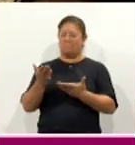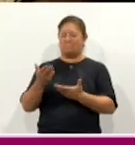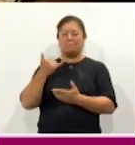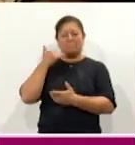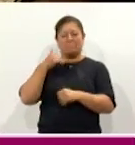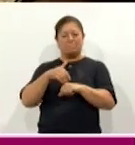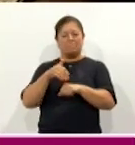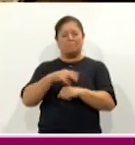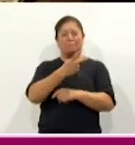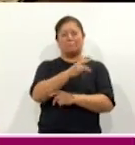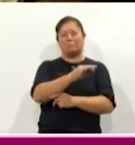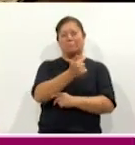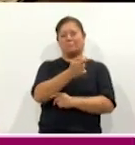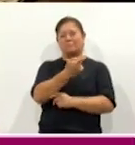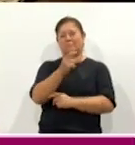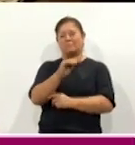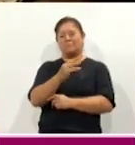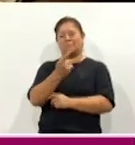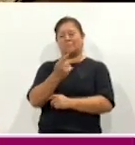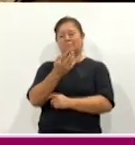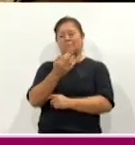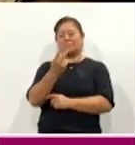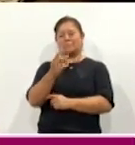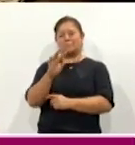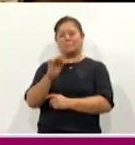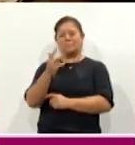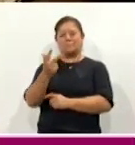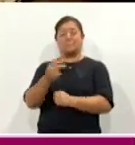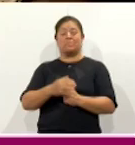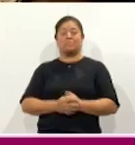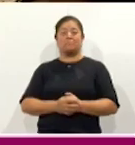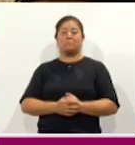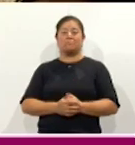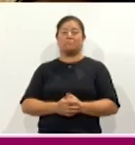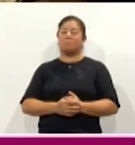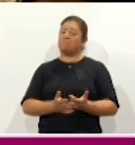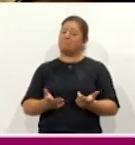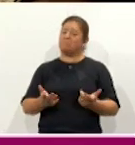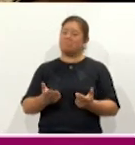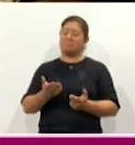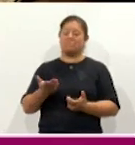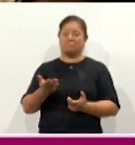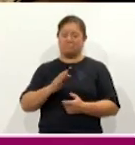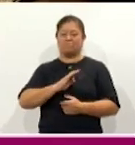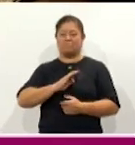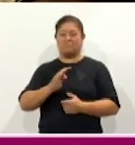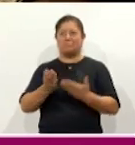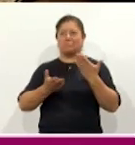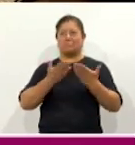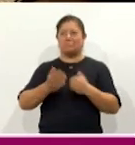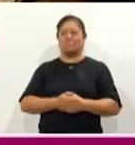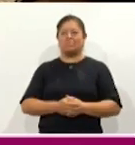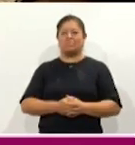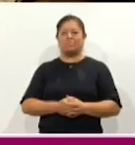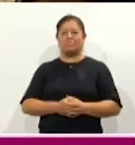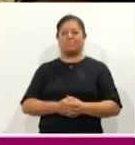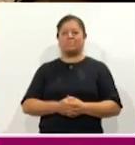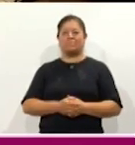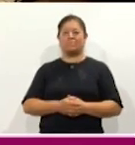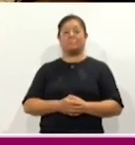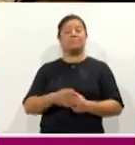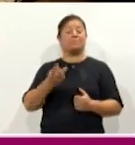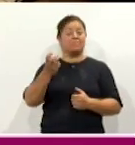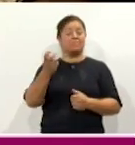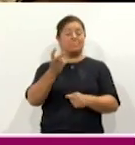el número es el 246-191-5248 y bueno, pues nunca es tarde para estudiar. Eso es. Anímense, los esperamos. Ahí esa atenta